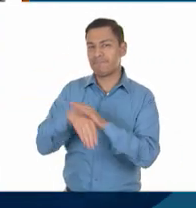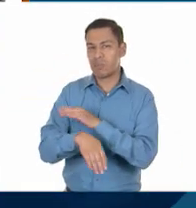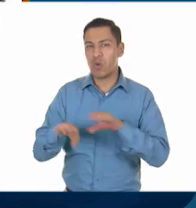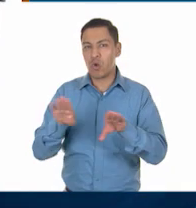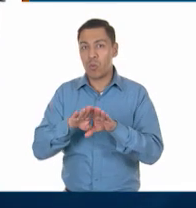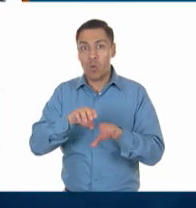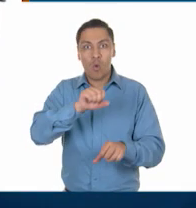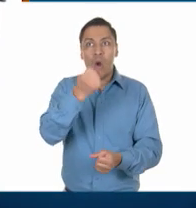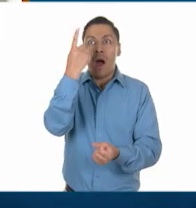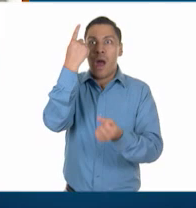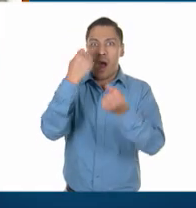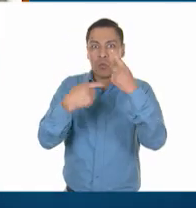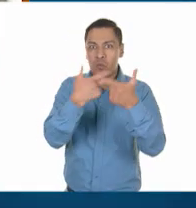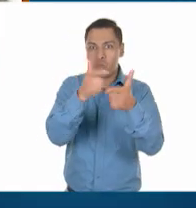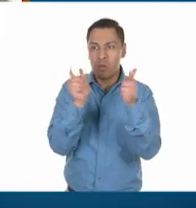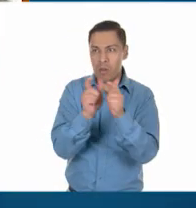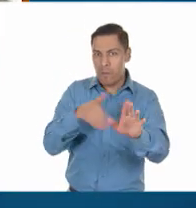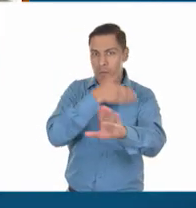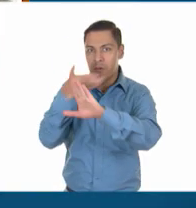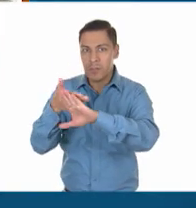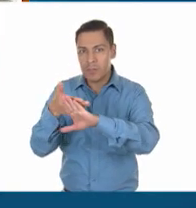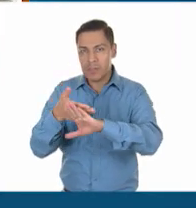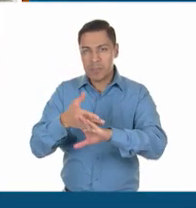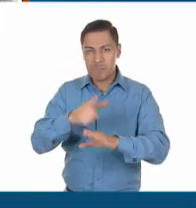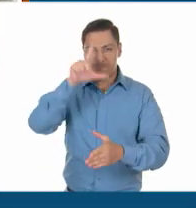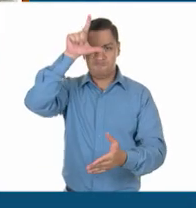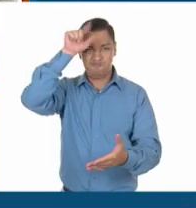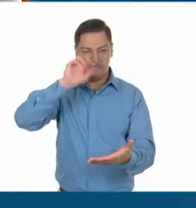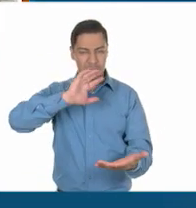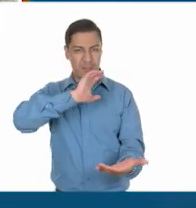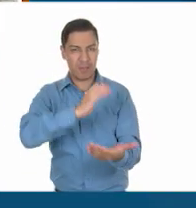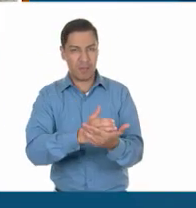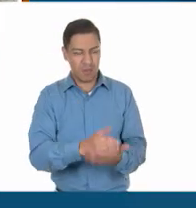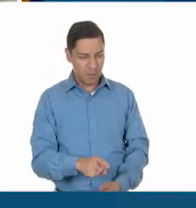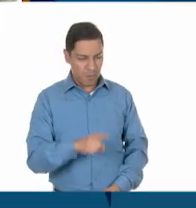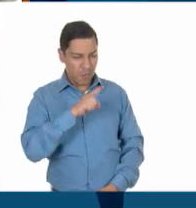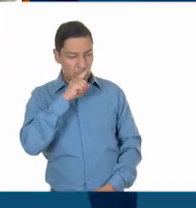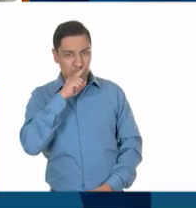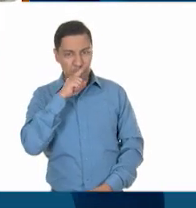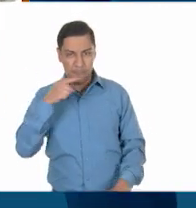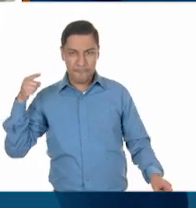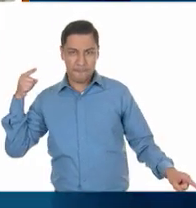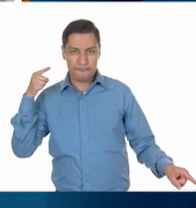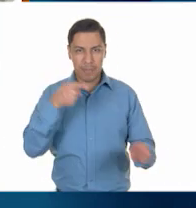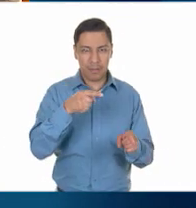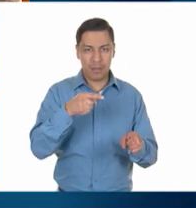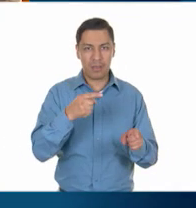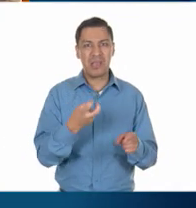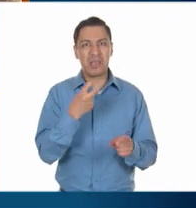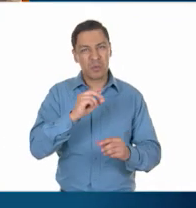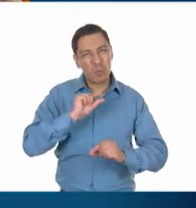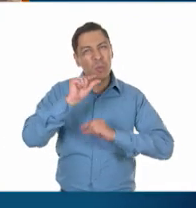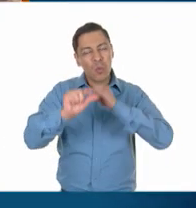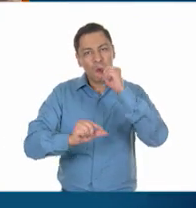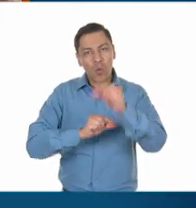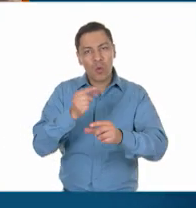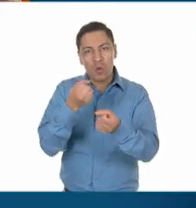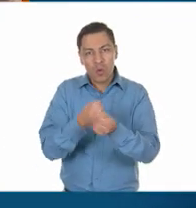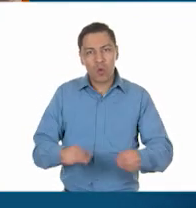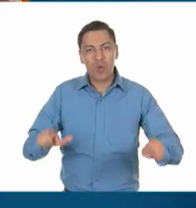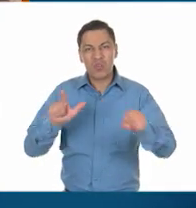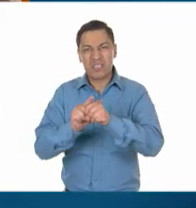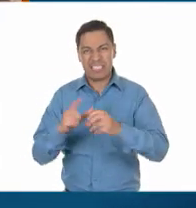opositor. La concentración de la riqueza y el poder aumentaron la desigualdad social y la